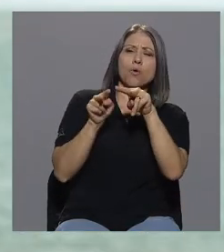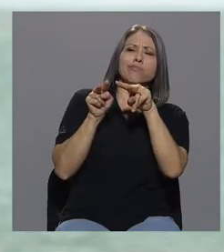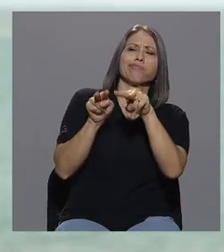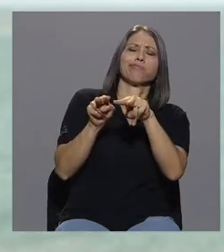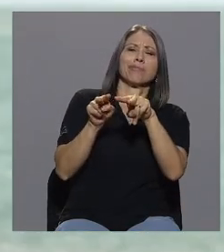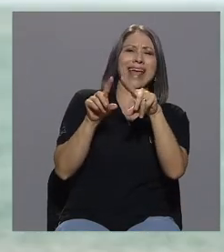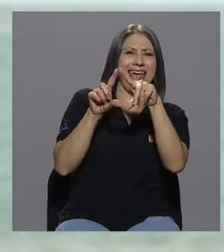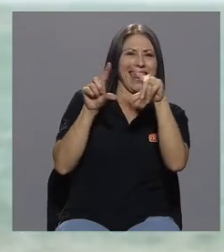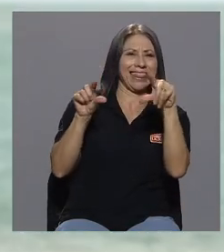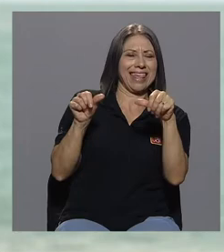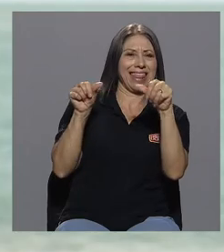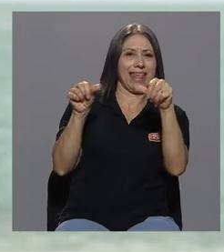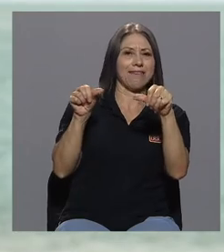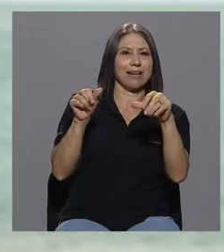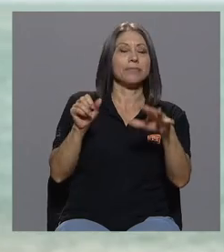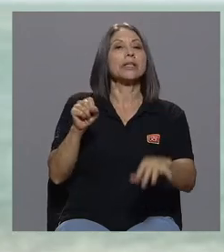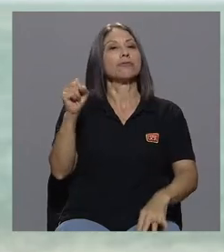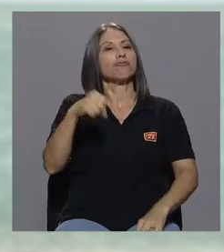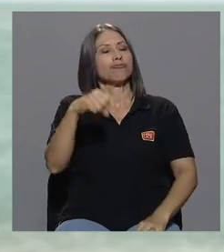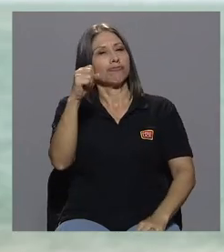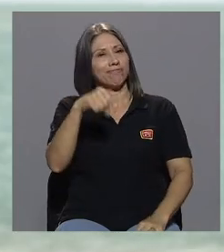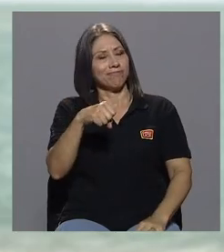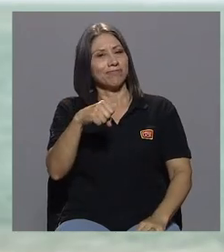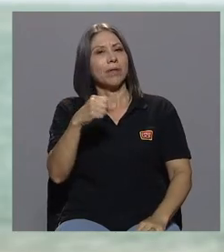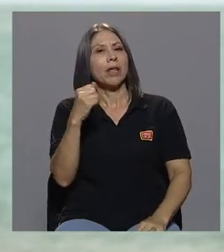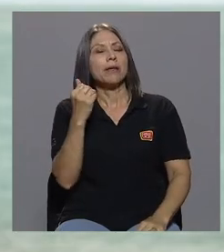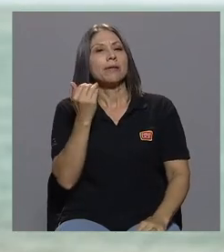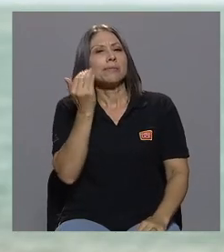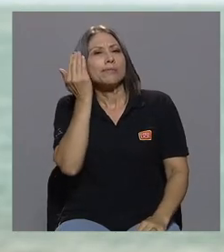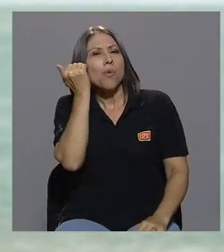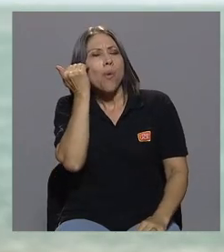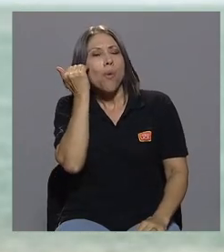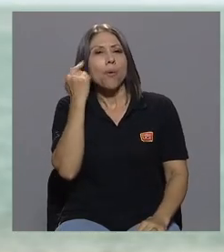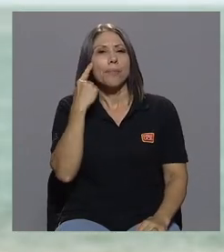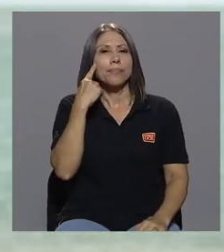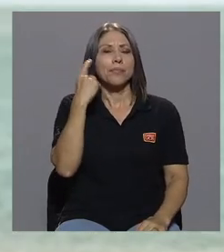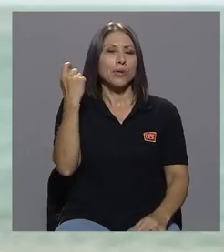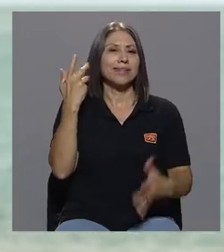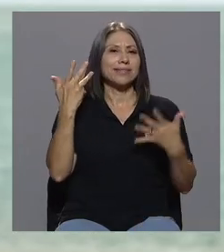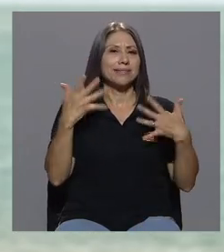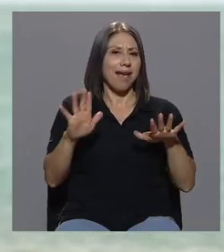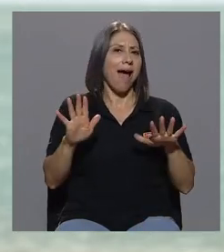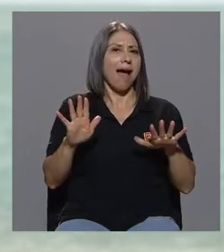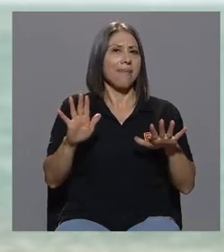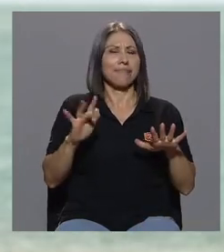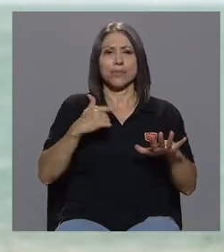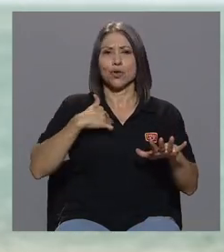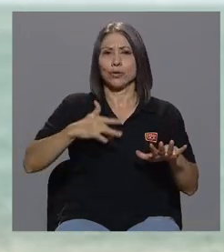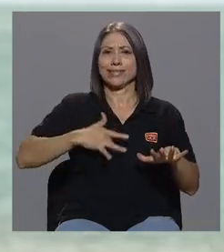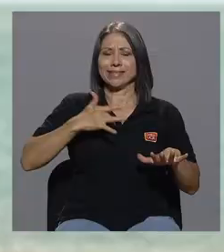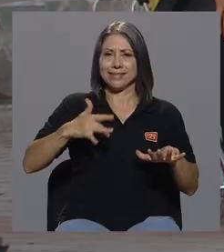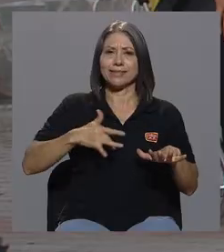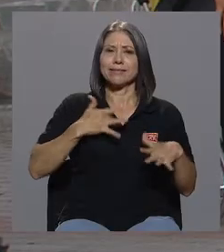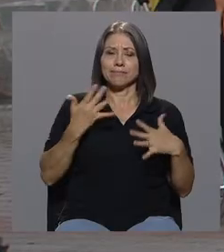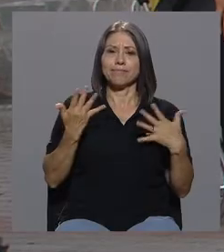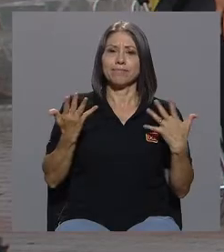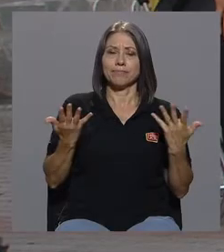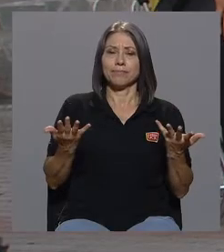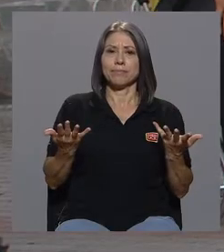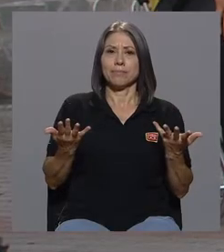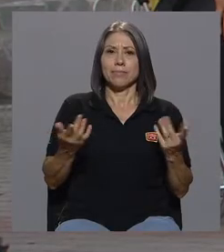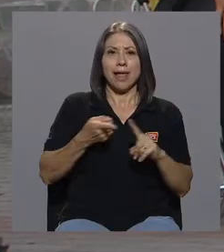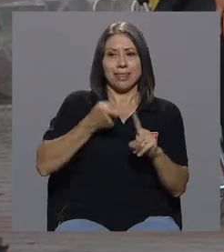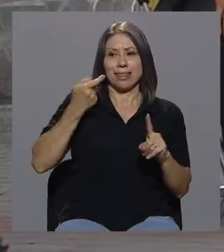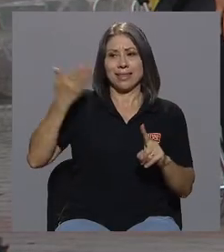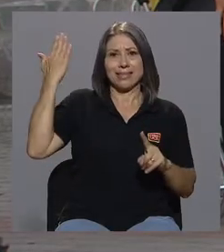precisamente iba. ¿Por qué? Porque había, ya había, yo sentía que desde niño yo